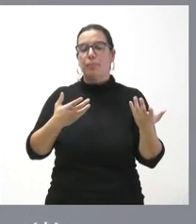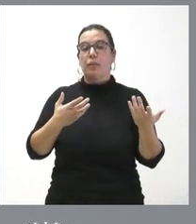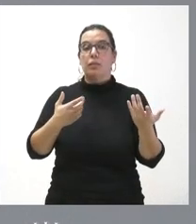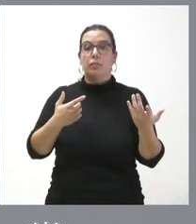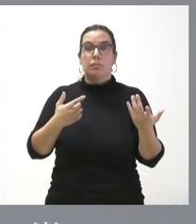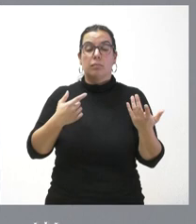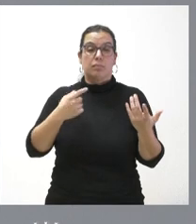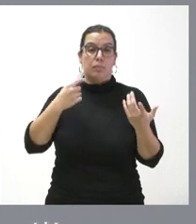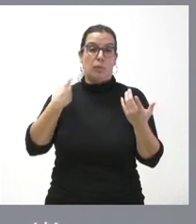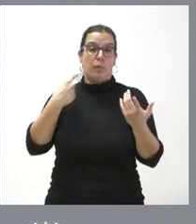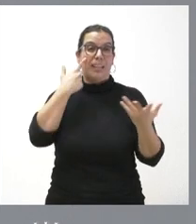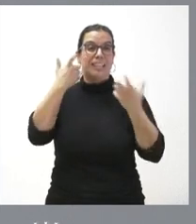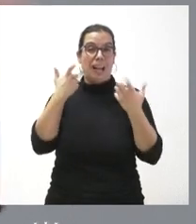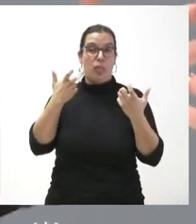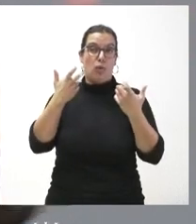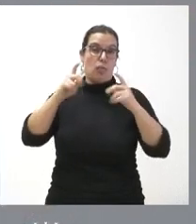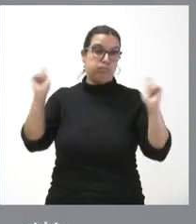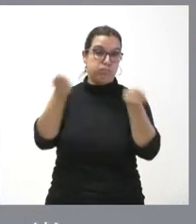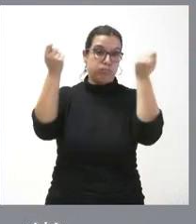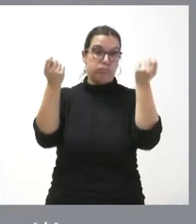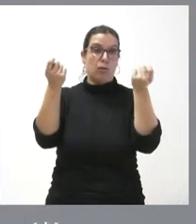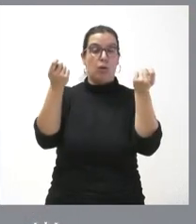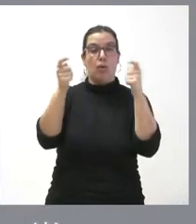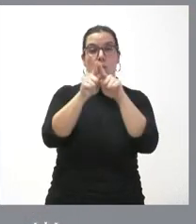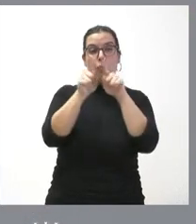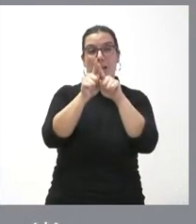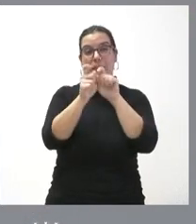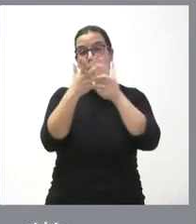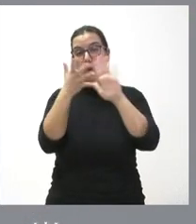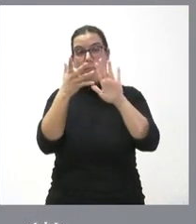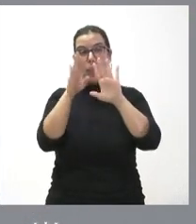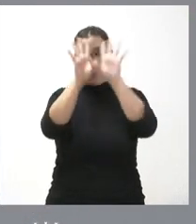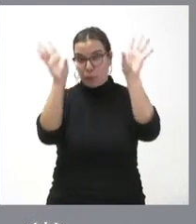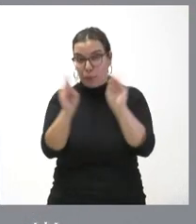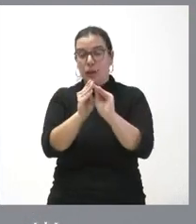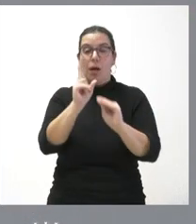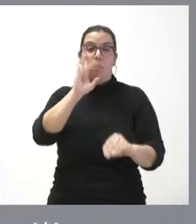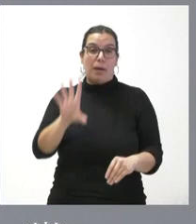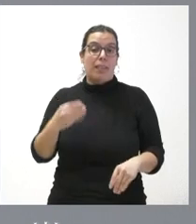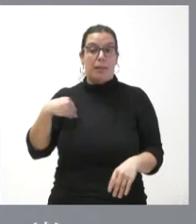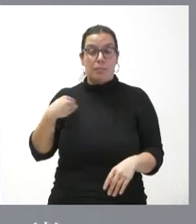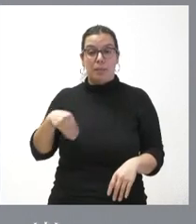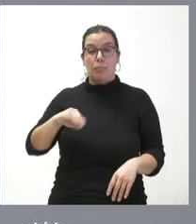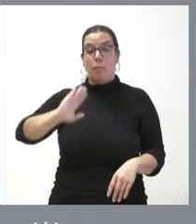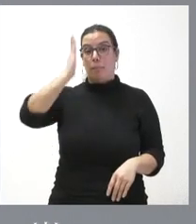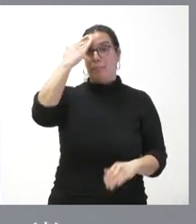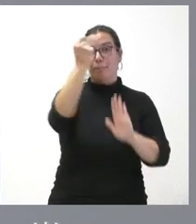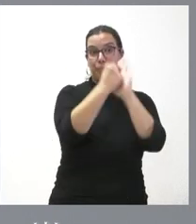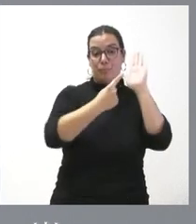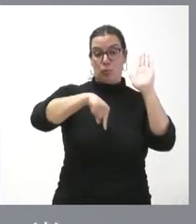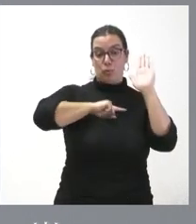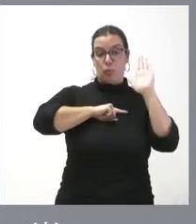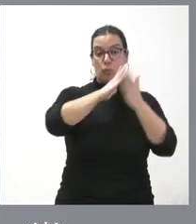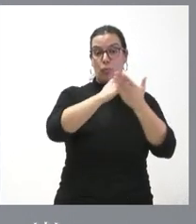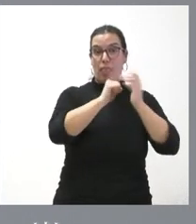que los titulares o los grandes mensajes o esa primera lectura en diagonales pues hemos podido ver es que recoge claramente los principios que siempre hemos defendido como